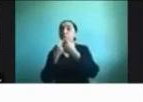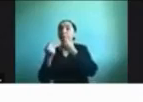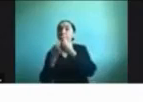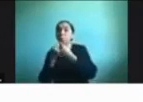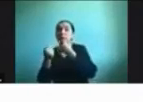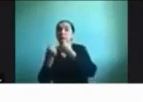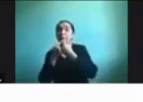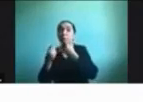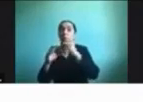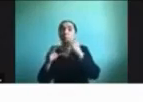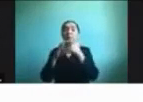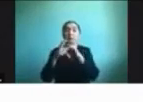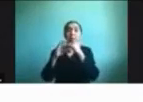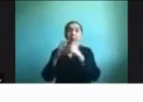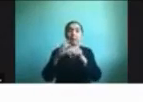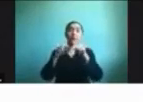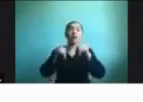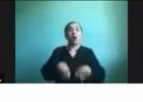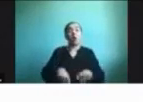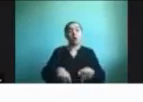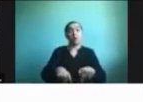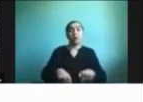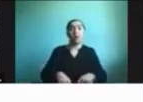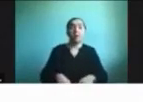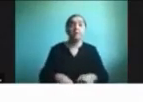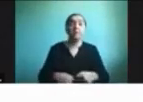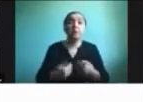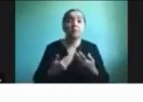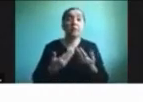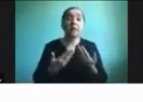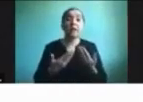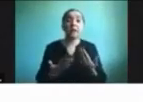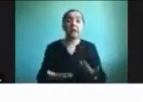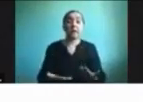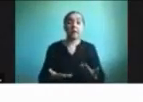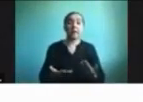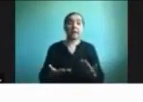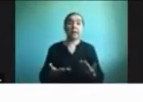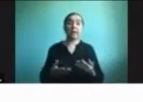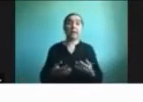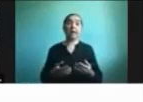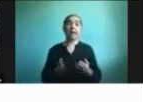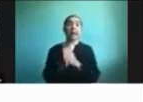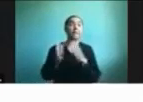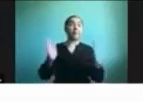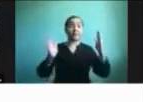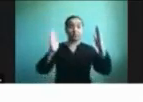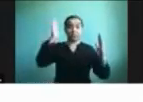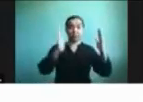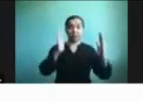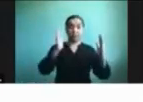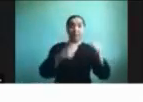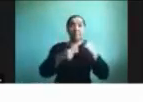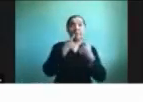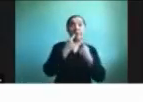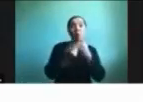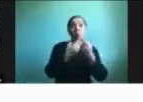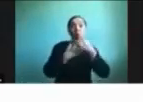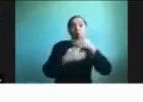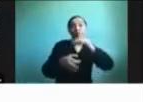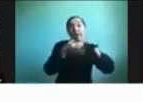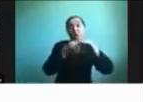webinar así que ahora vamos a pasar a la parte ya de de preguntas y comentarios y antes de eso también